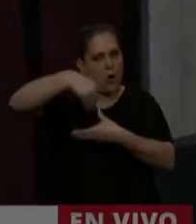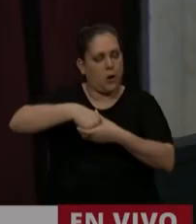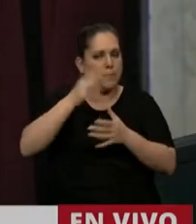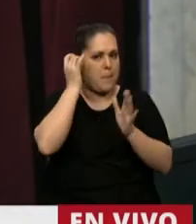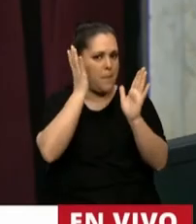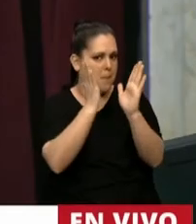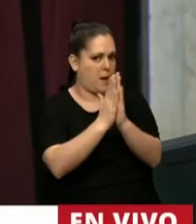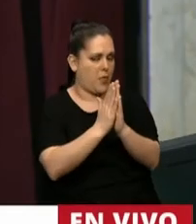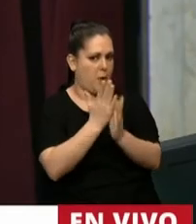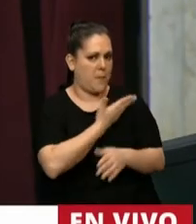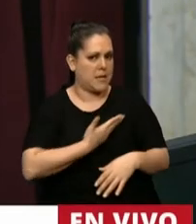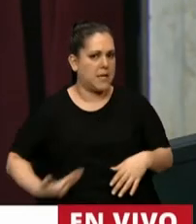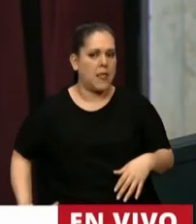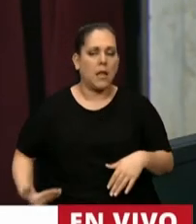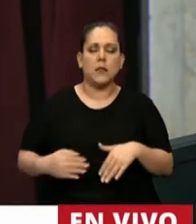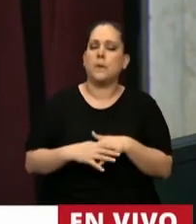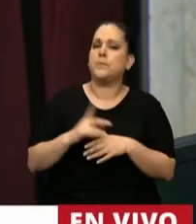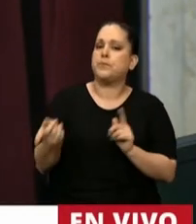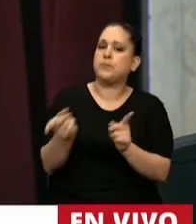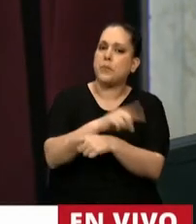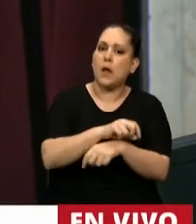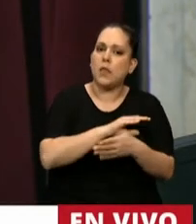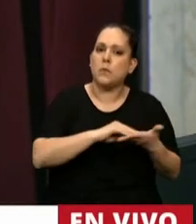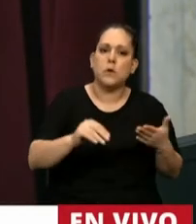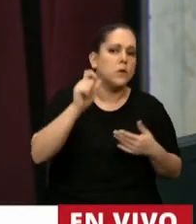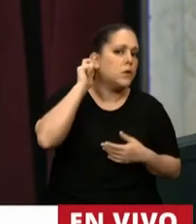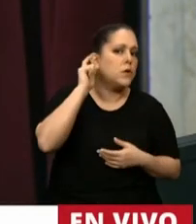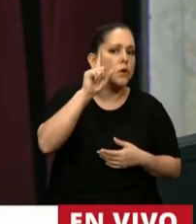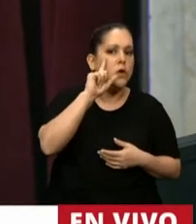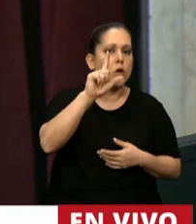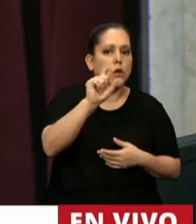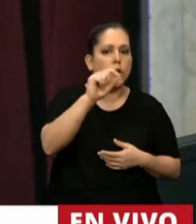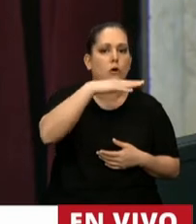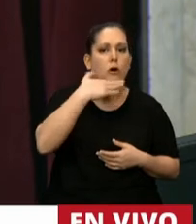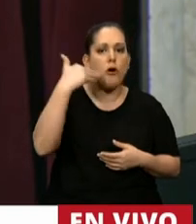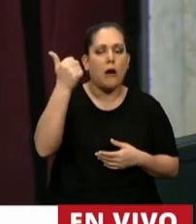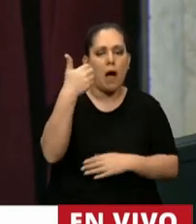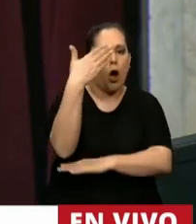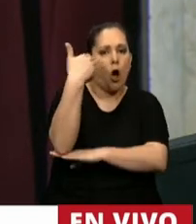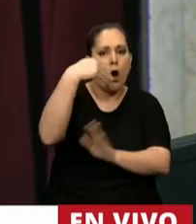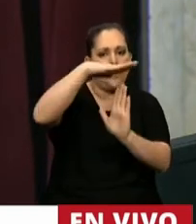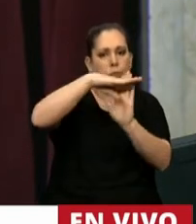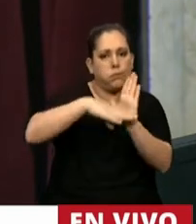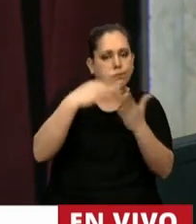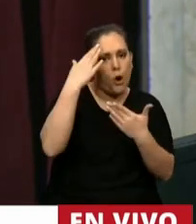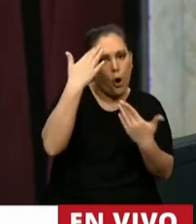En el uso de la palabra, el diputado José Luis Gioja en el cierre de la lista de homenajes.